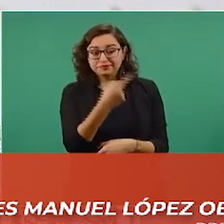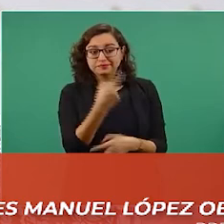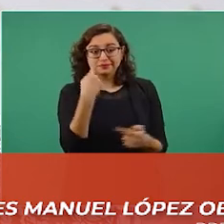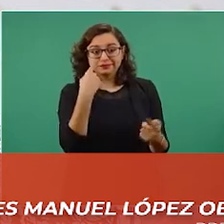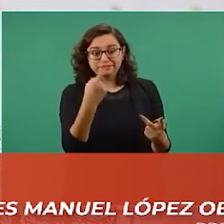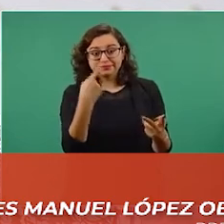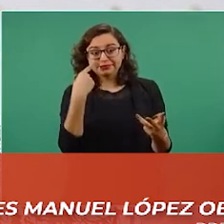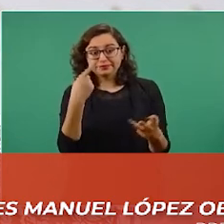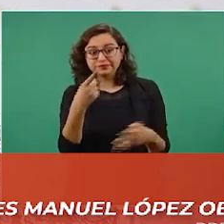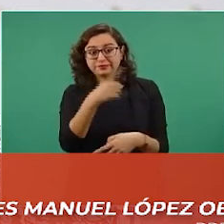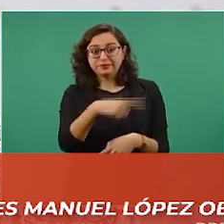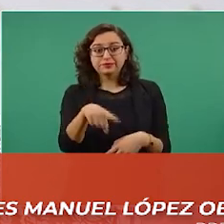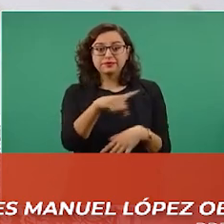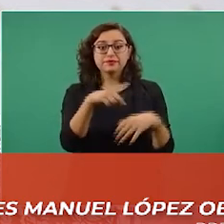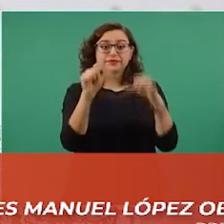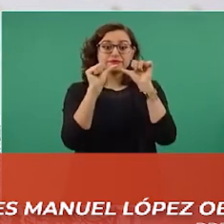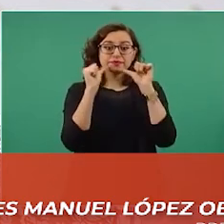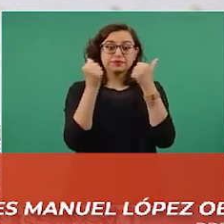organizaciones